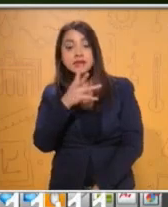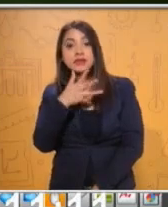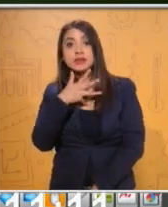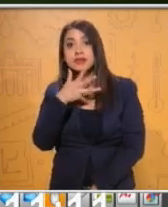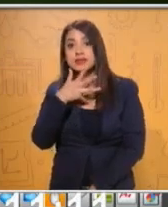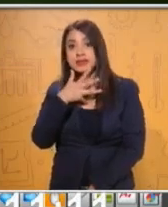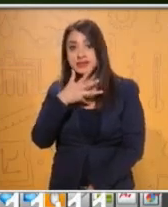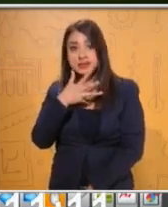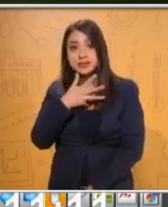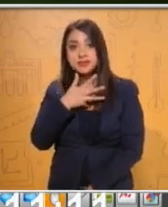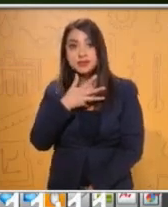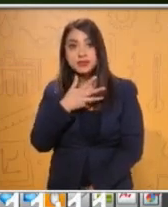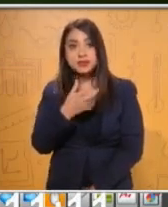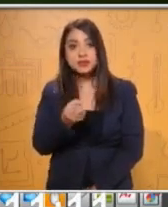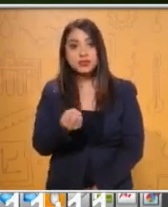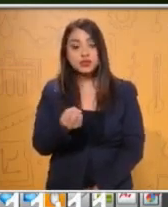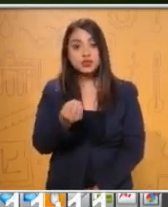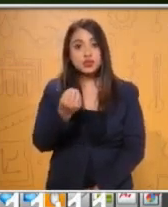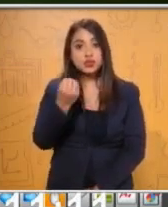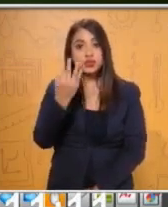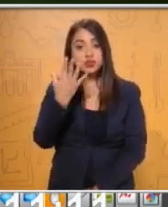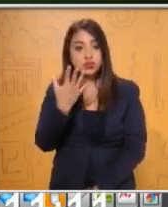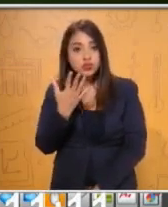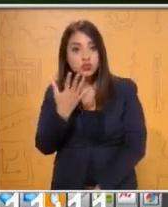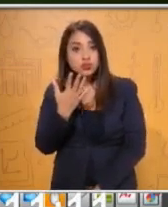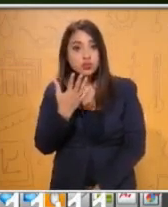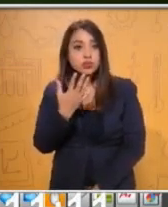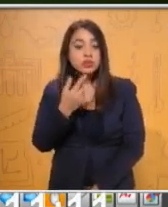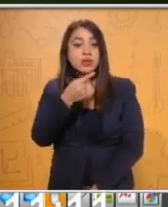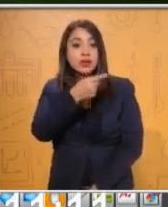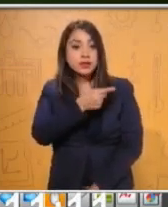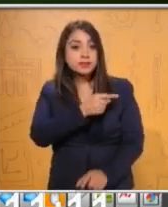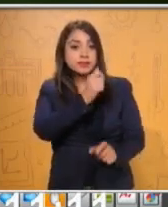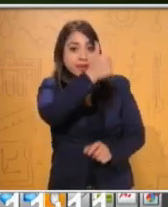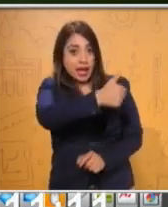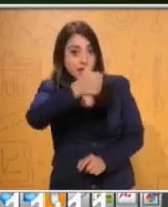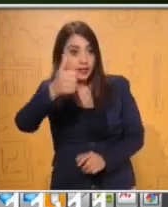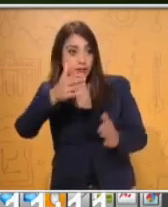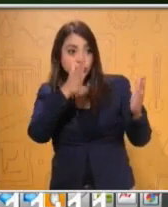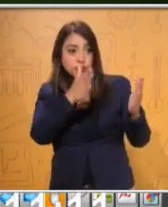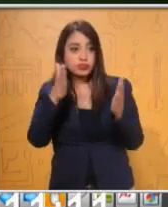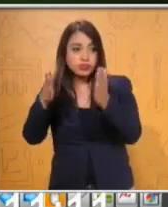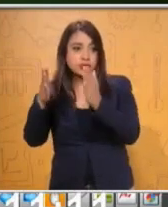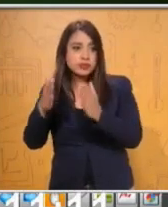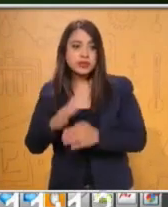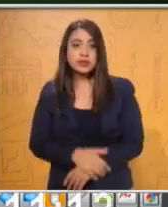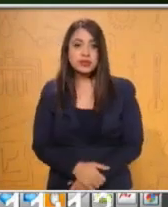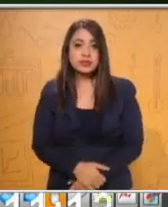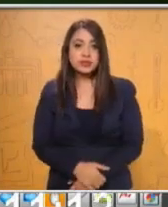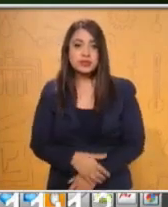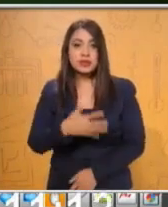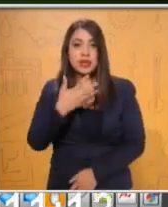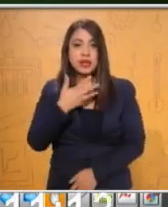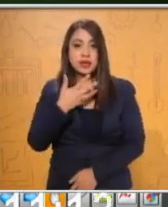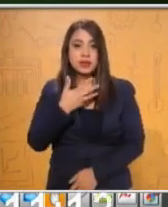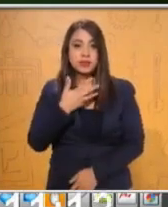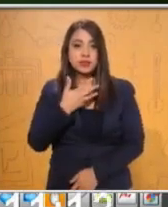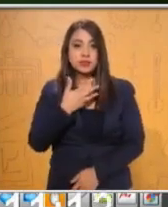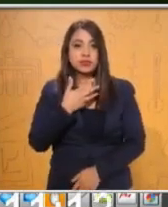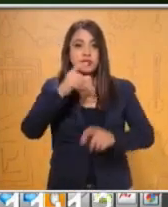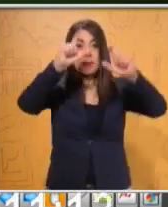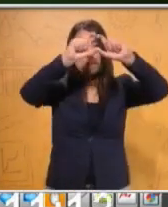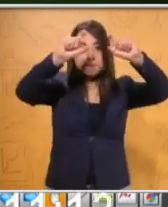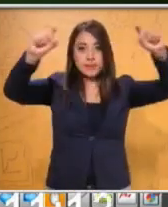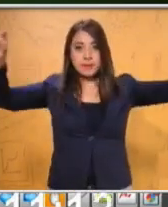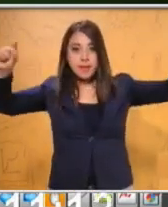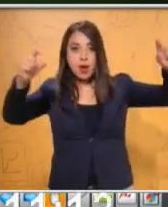contar... Podemos contar cada uno de ellos. Tenemos en el primer renglón... Son uno, dos, tres, cuatro